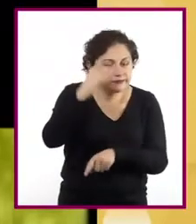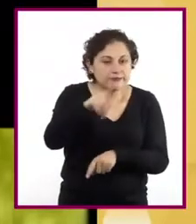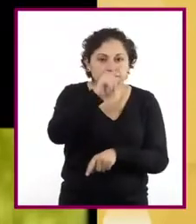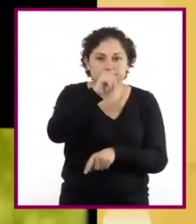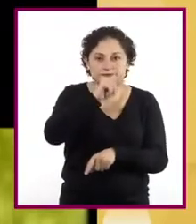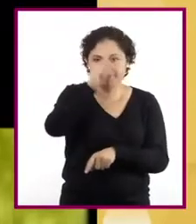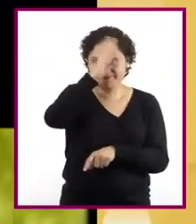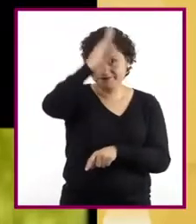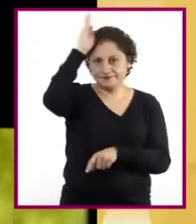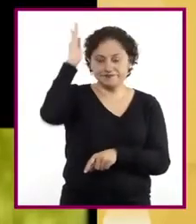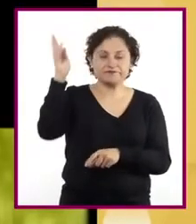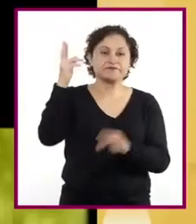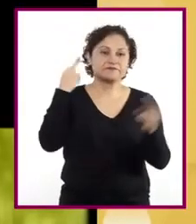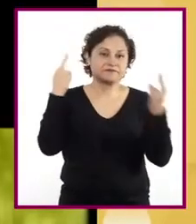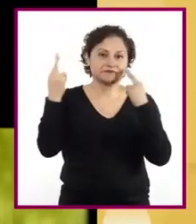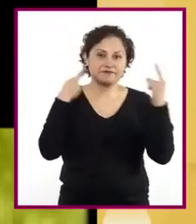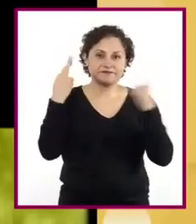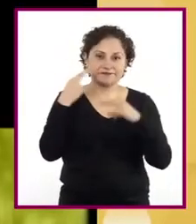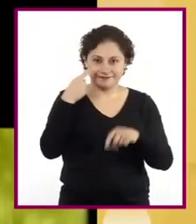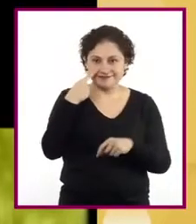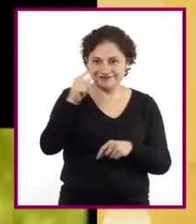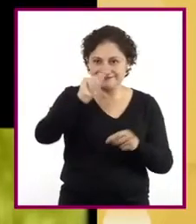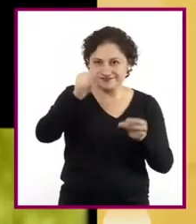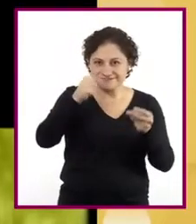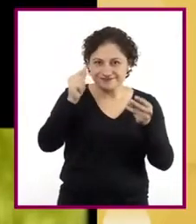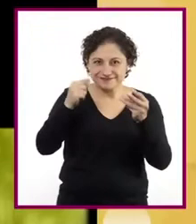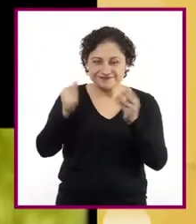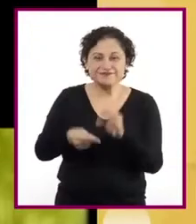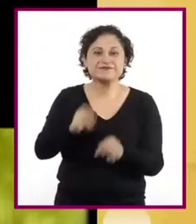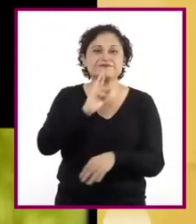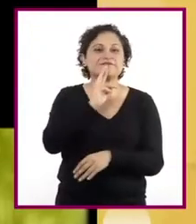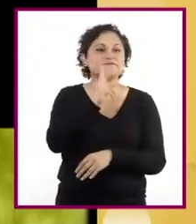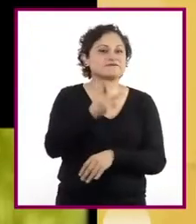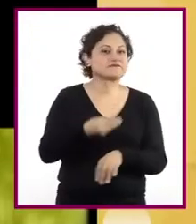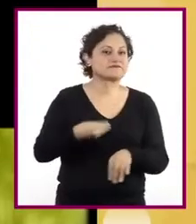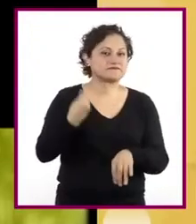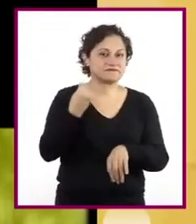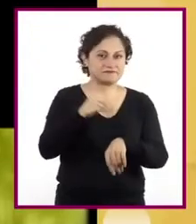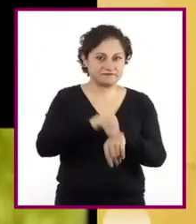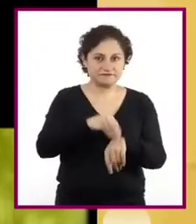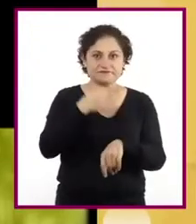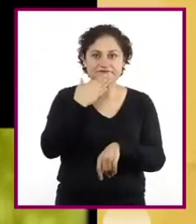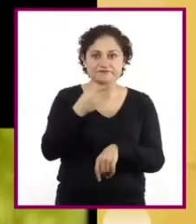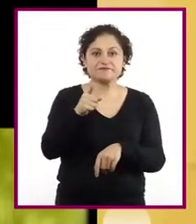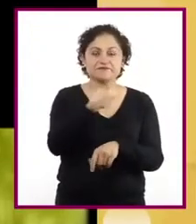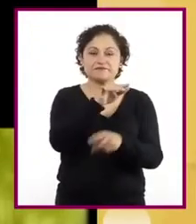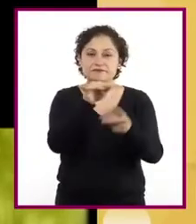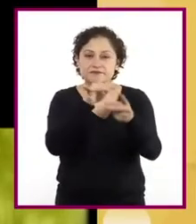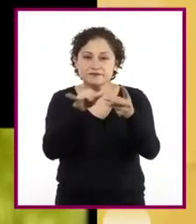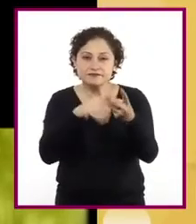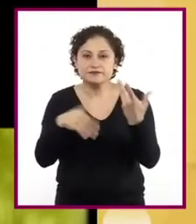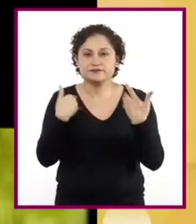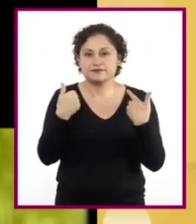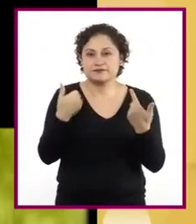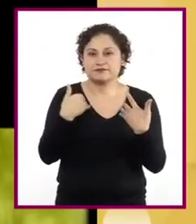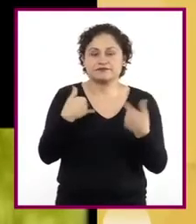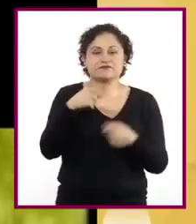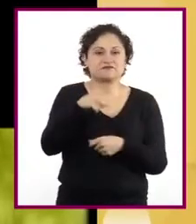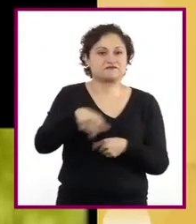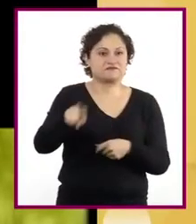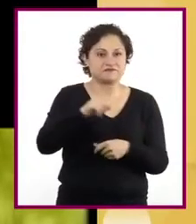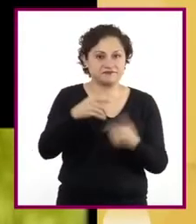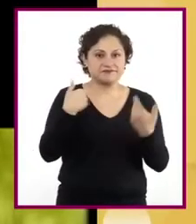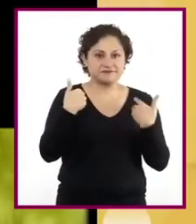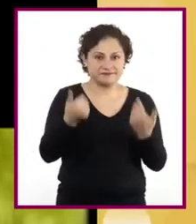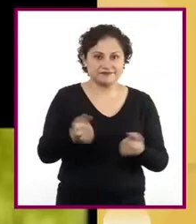ves, la colocación de las comas en el lugar adecuado del texto, permite leerlo correctamente para que tenga el significado esperado.